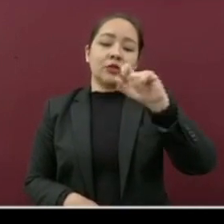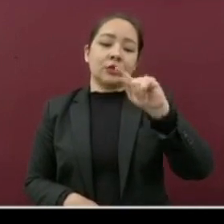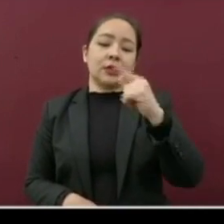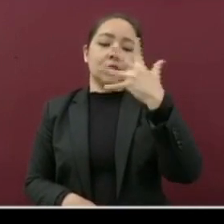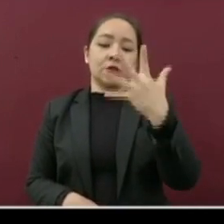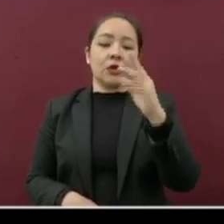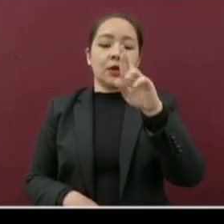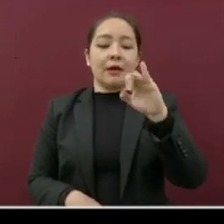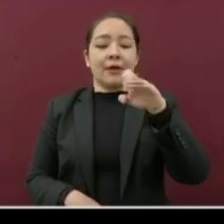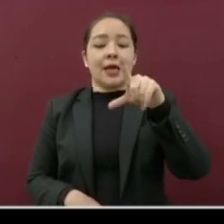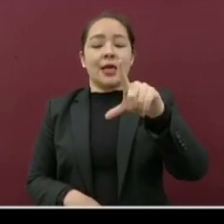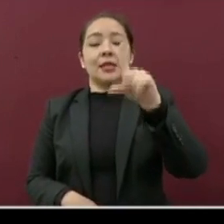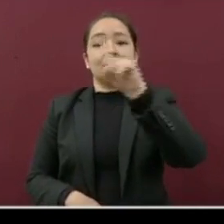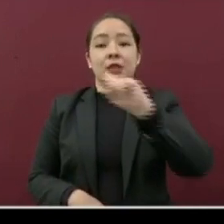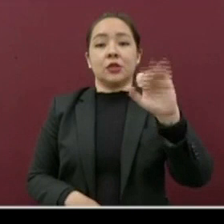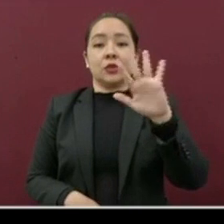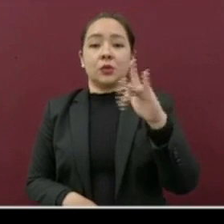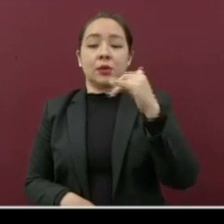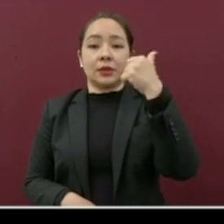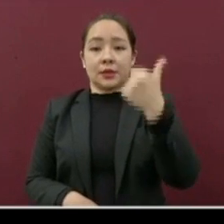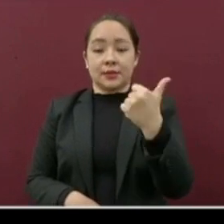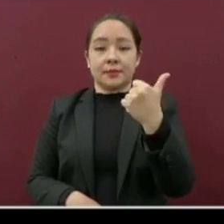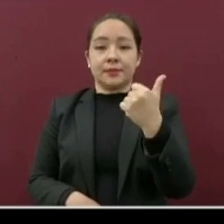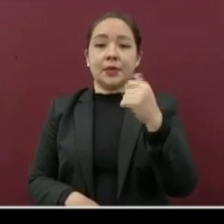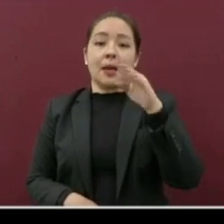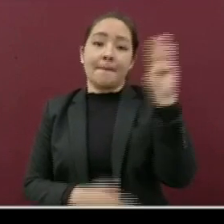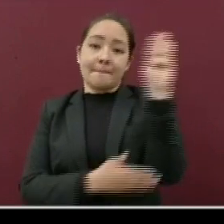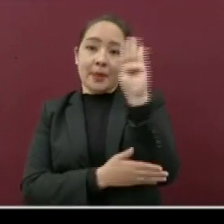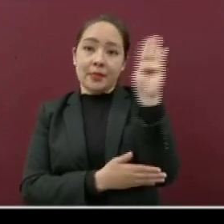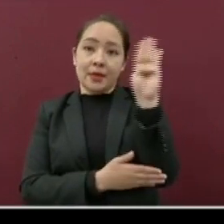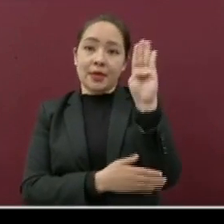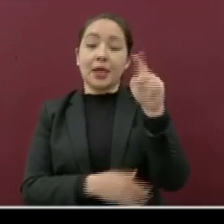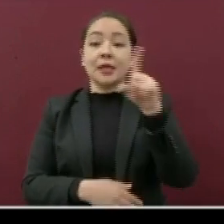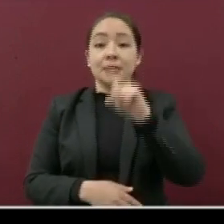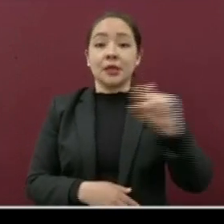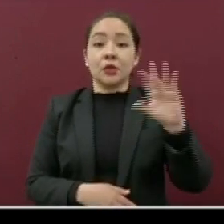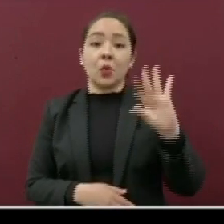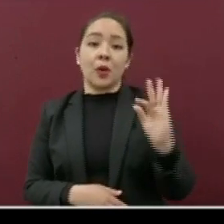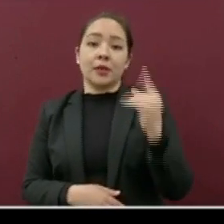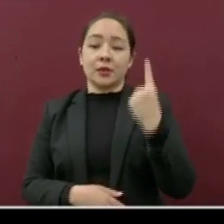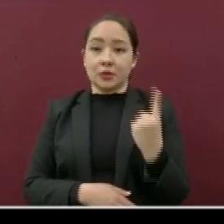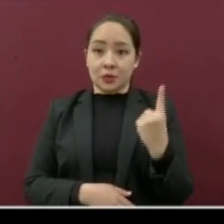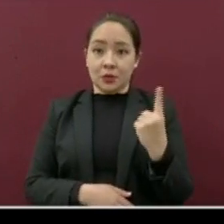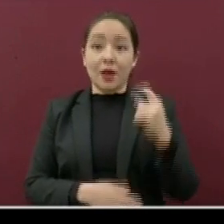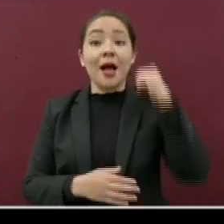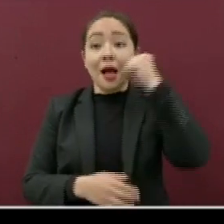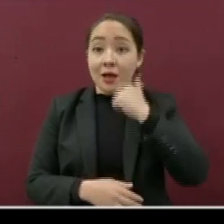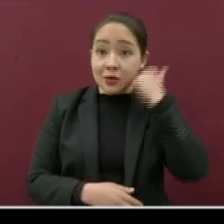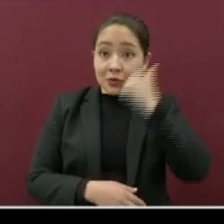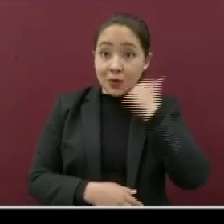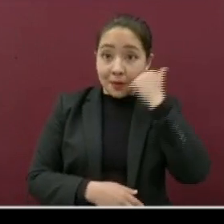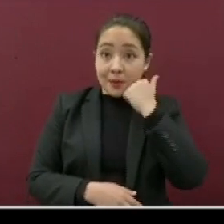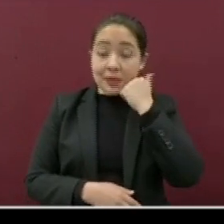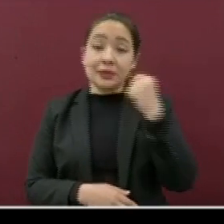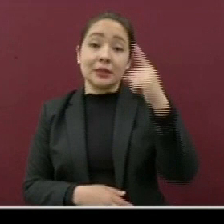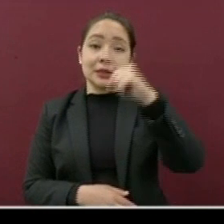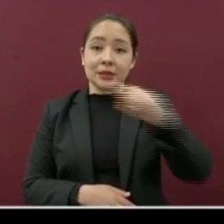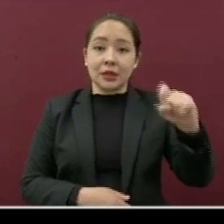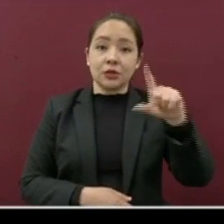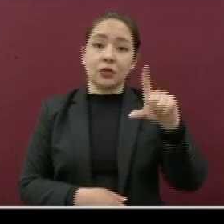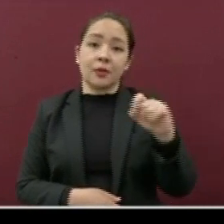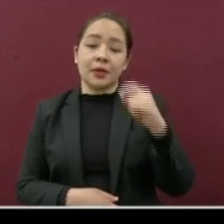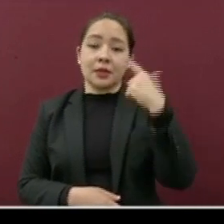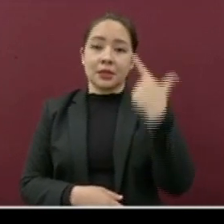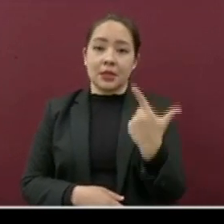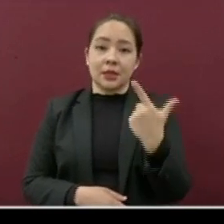Rafael Delgado, 156. Banderilla, con 141. Actopan, 127.